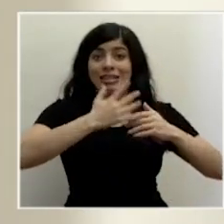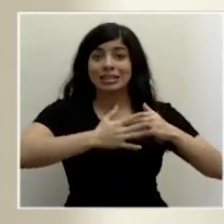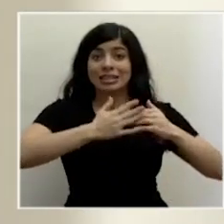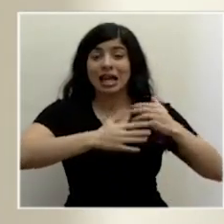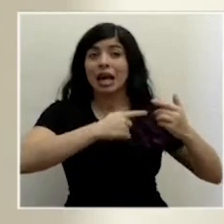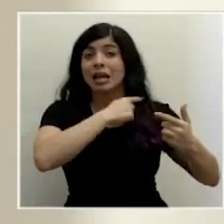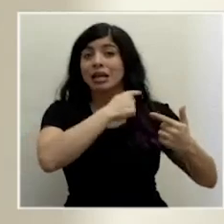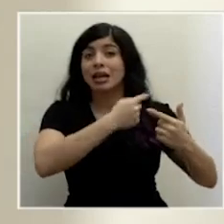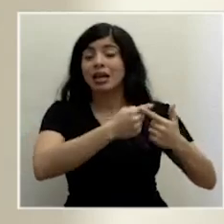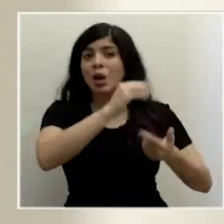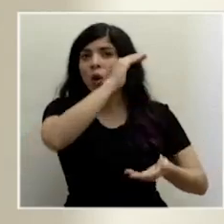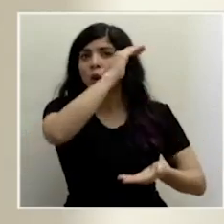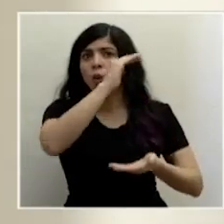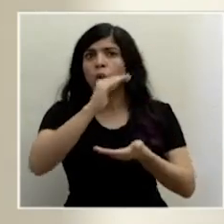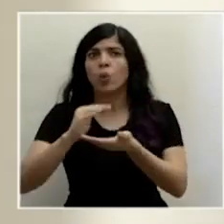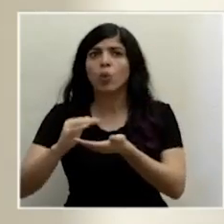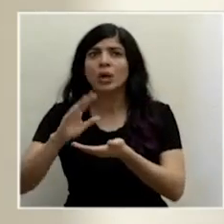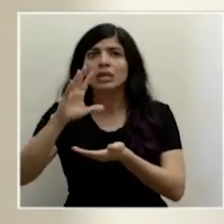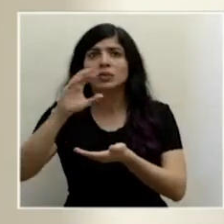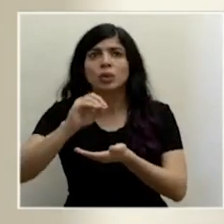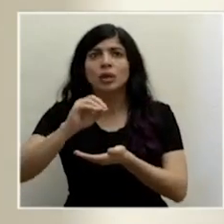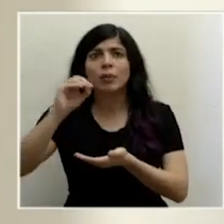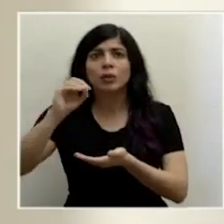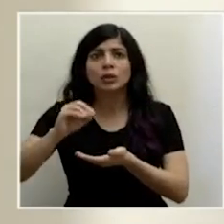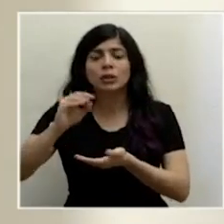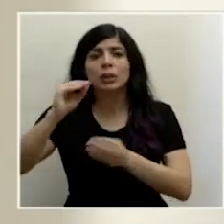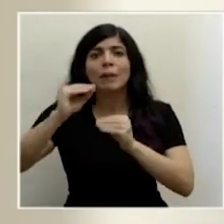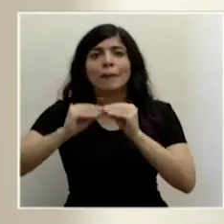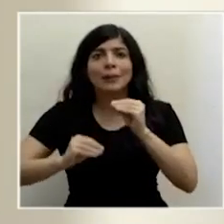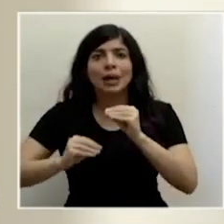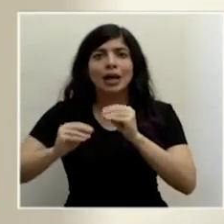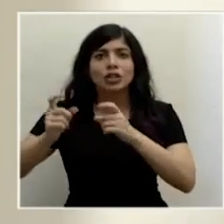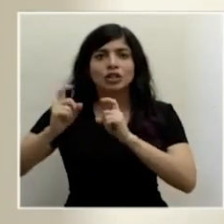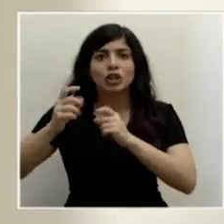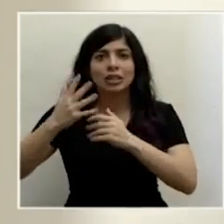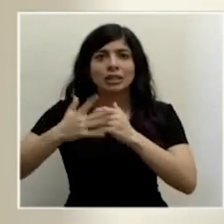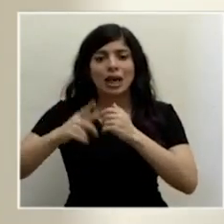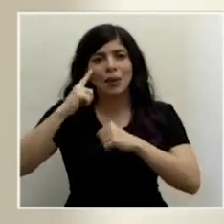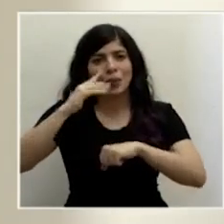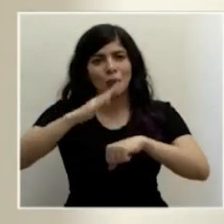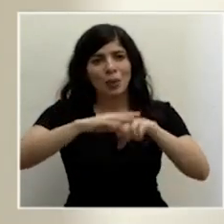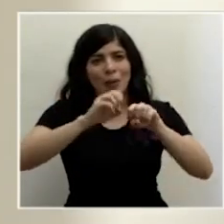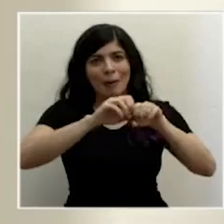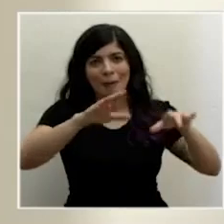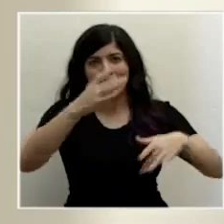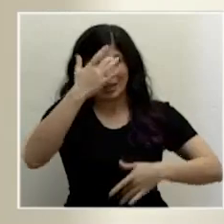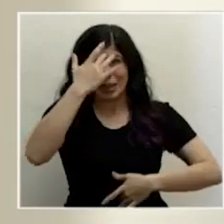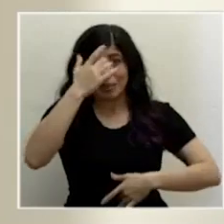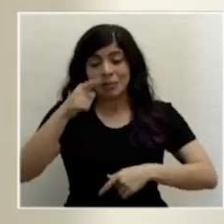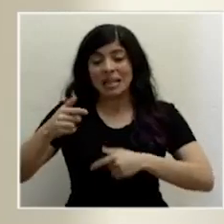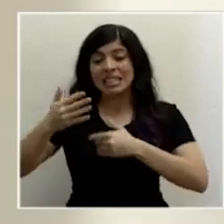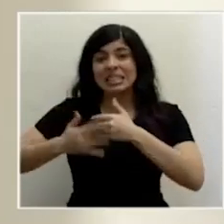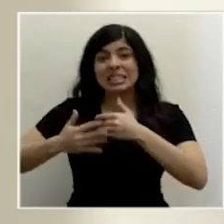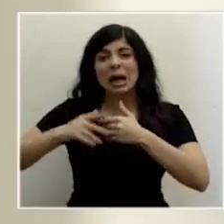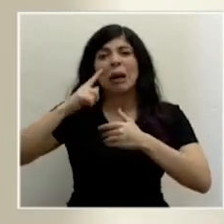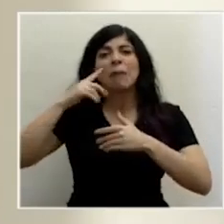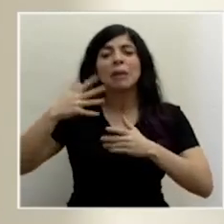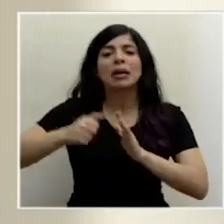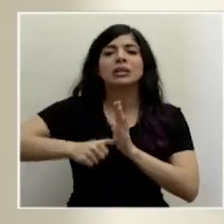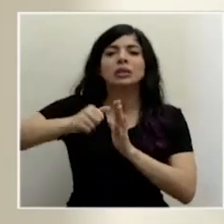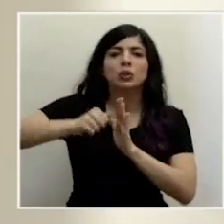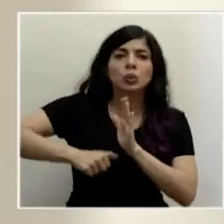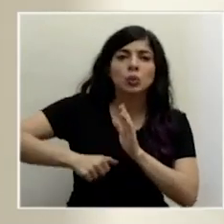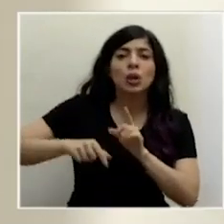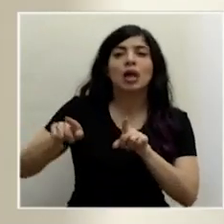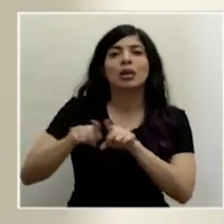han disminuido un 50% desde que comenzamos con la pandemia y la sangre se utiliza tanto para procedimientos quirúrgicos como